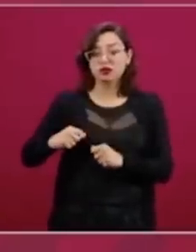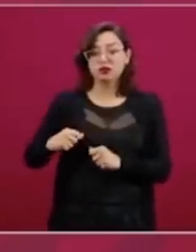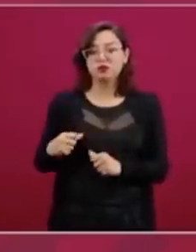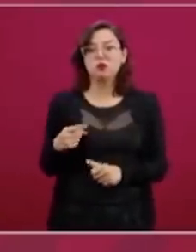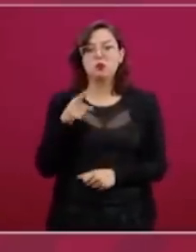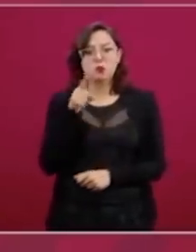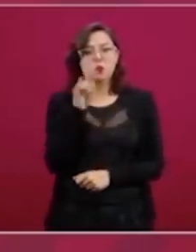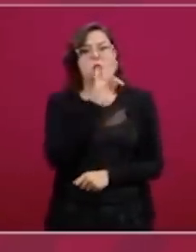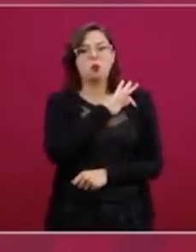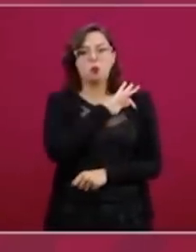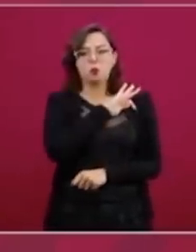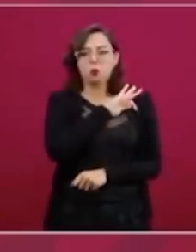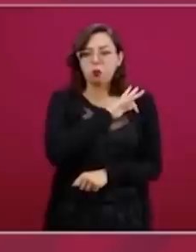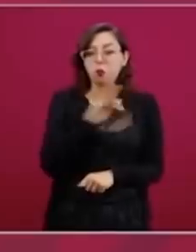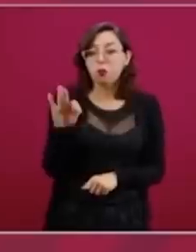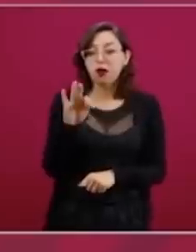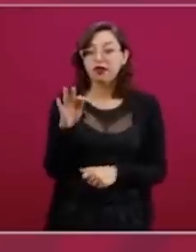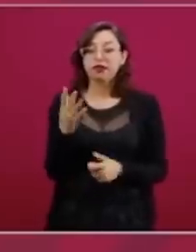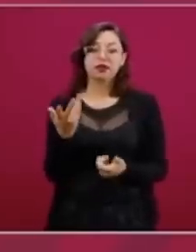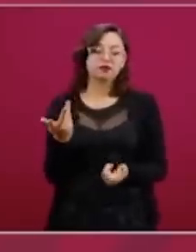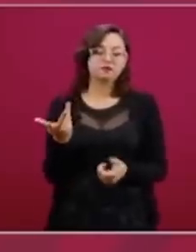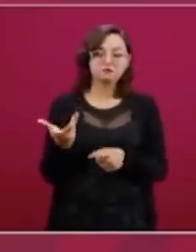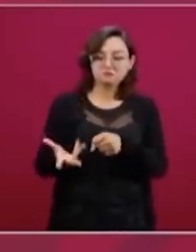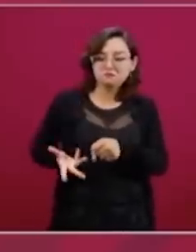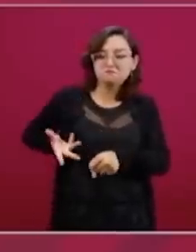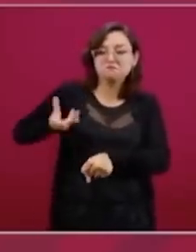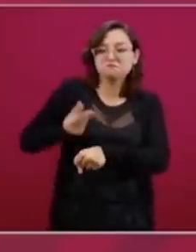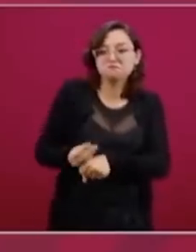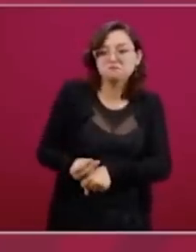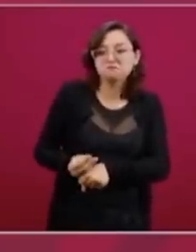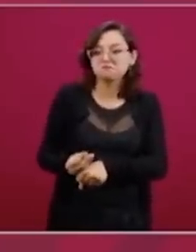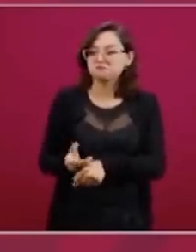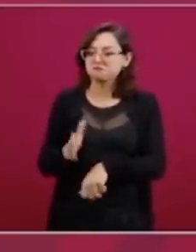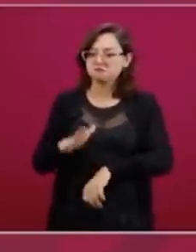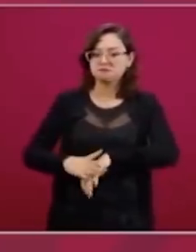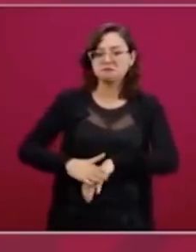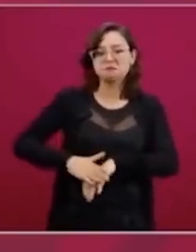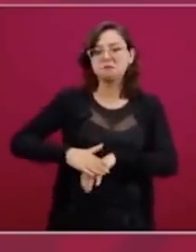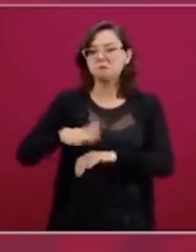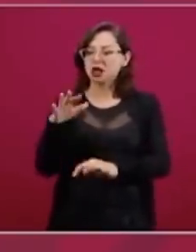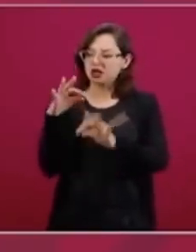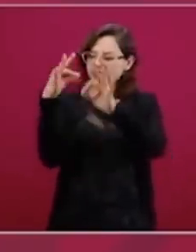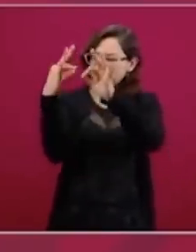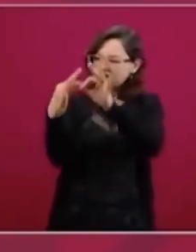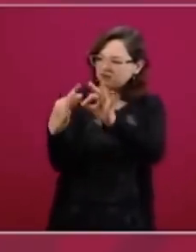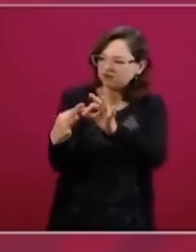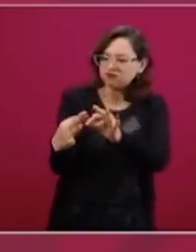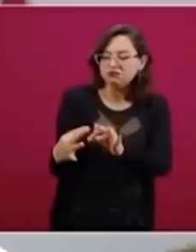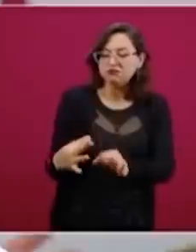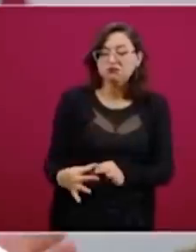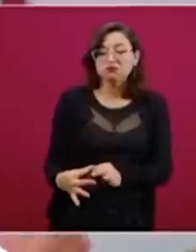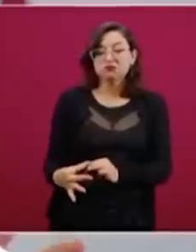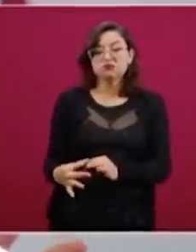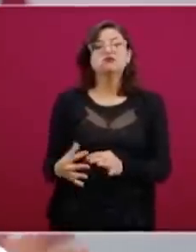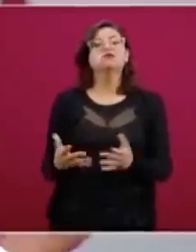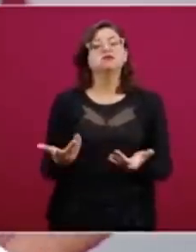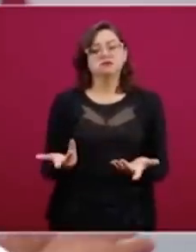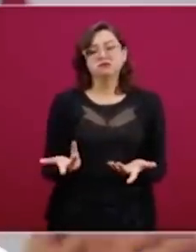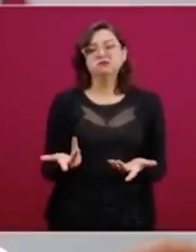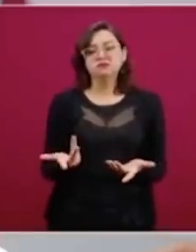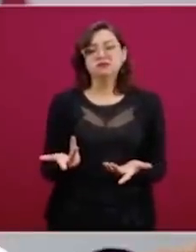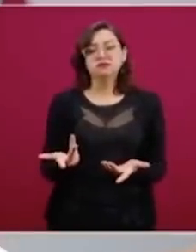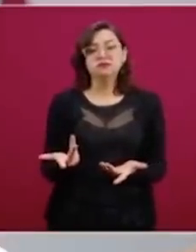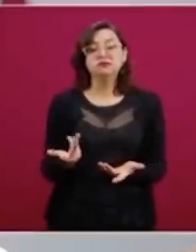disponer medidas adicionales para hacer más efectivo el cumplimiento de las medidas, desde luego